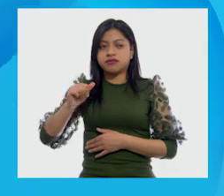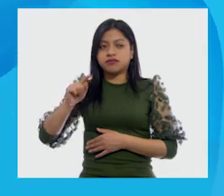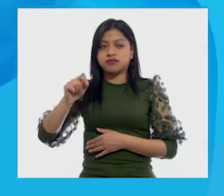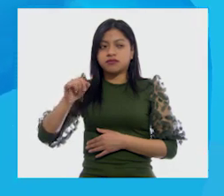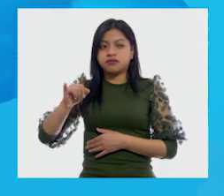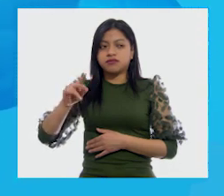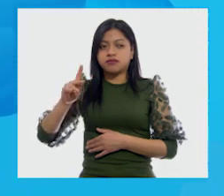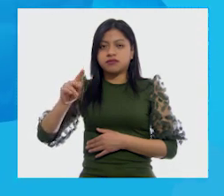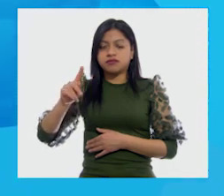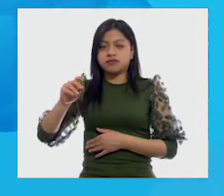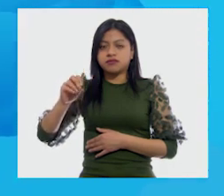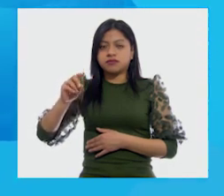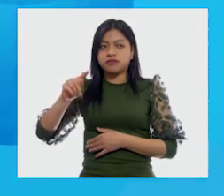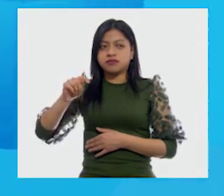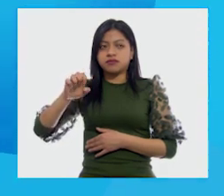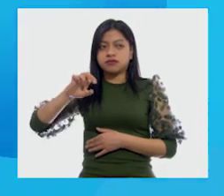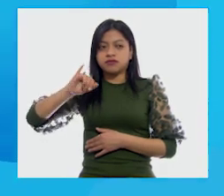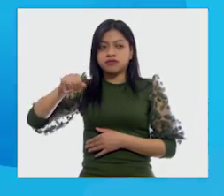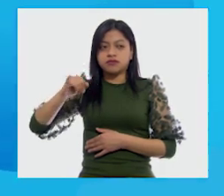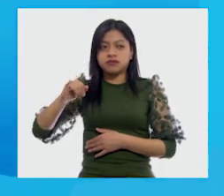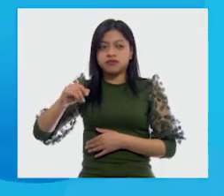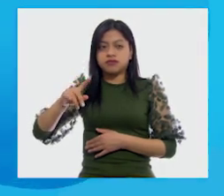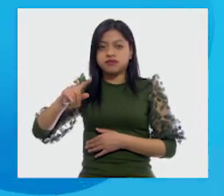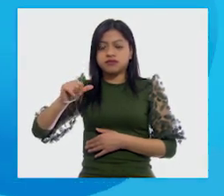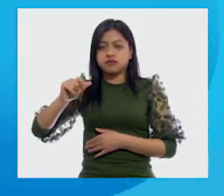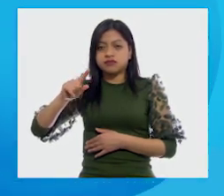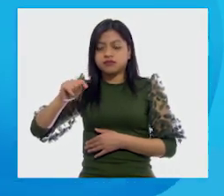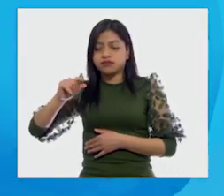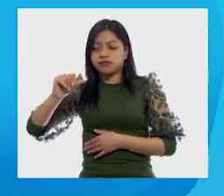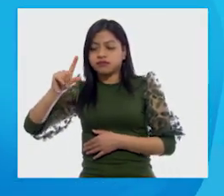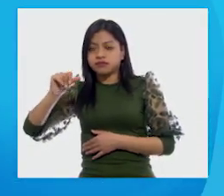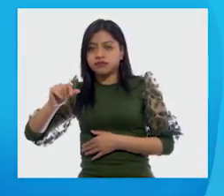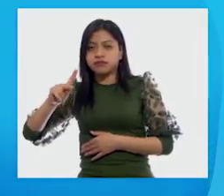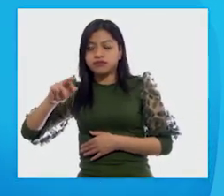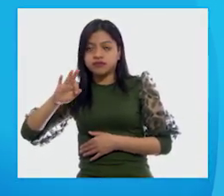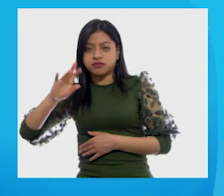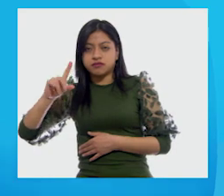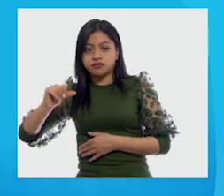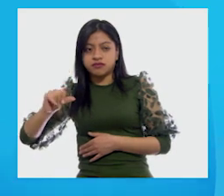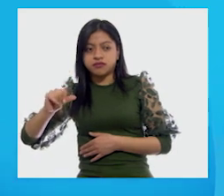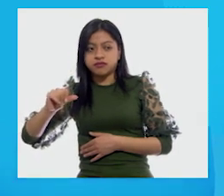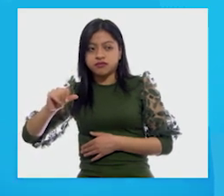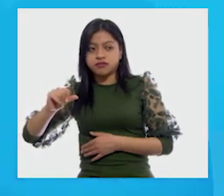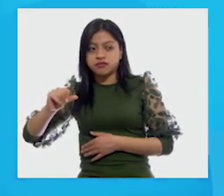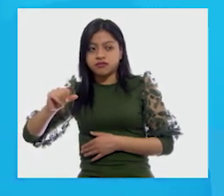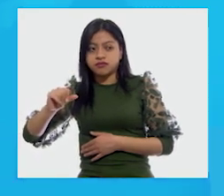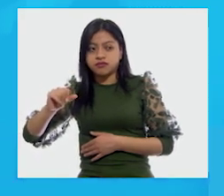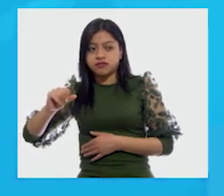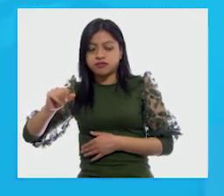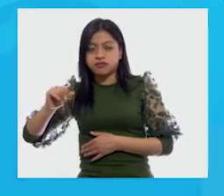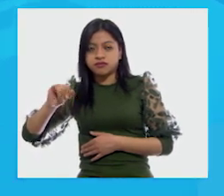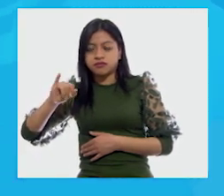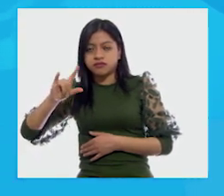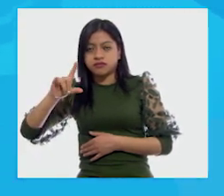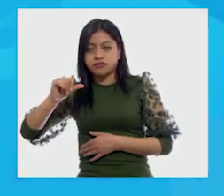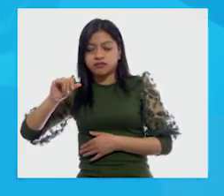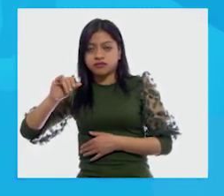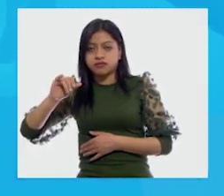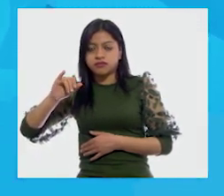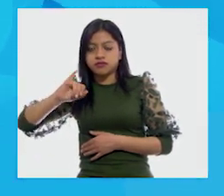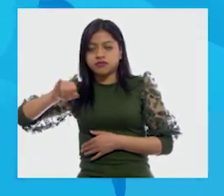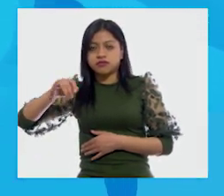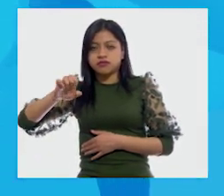potej, atí, alá, faillá, ilá, jete.